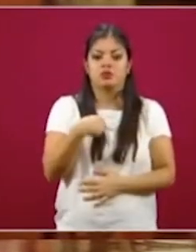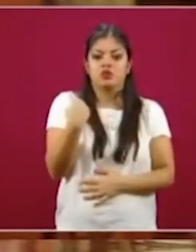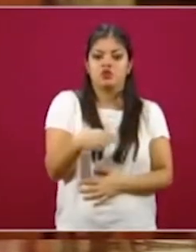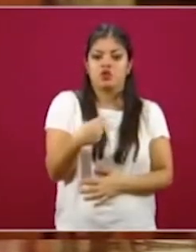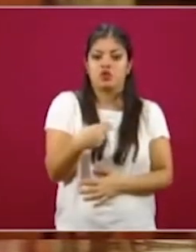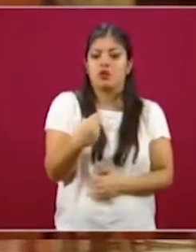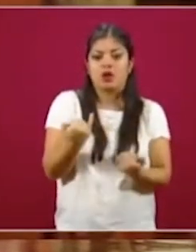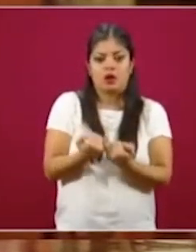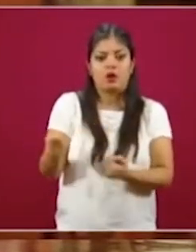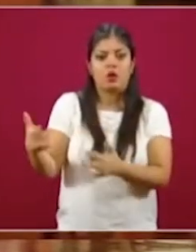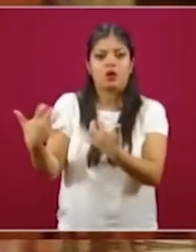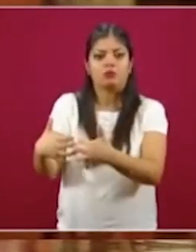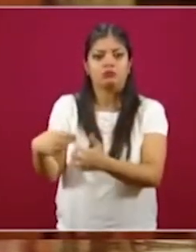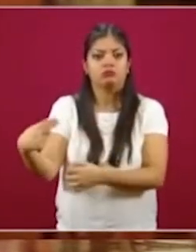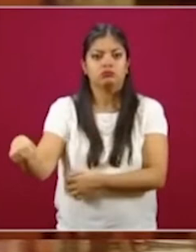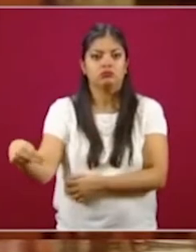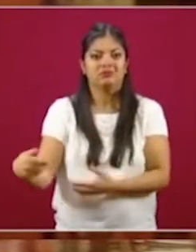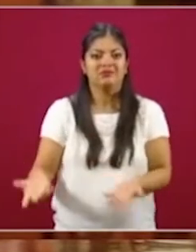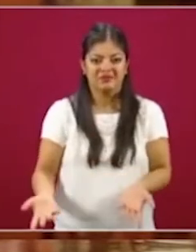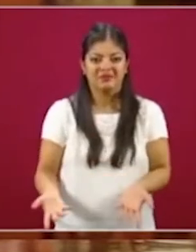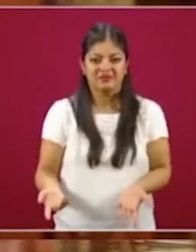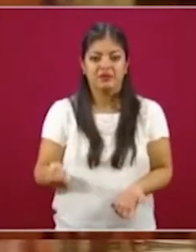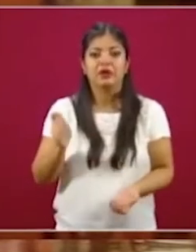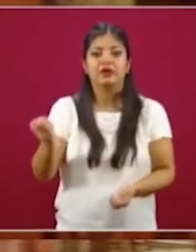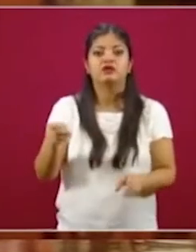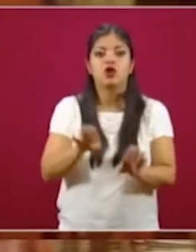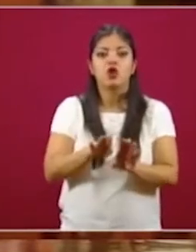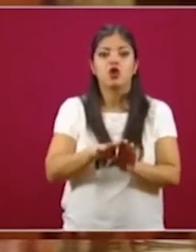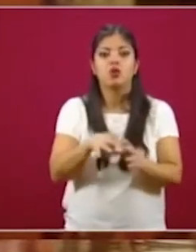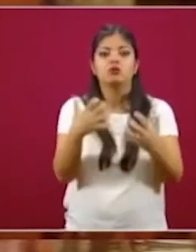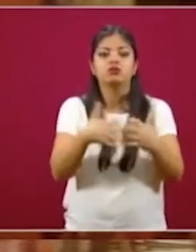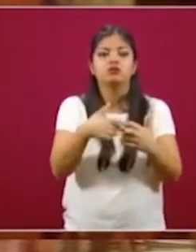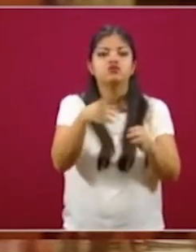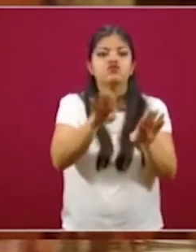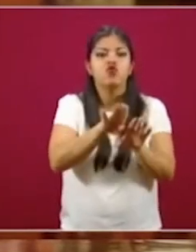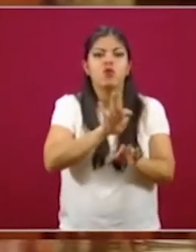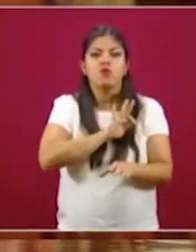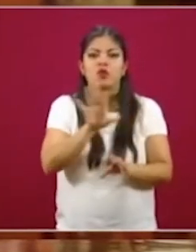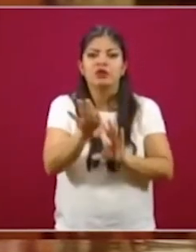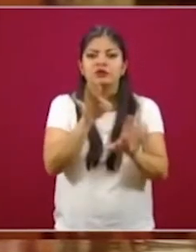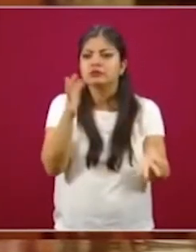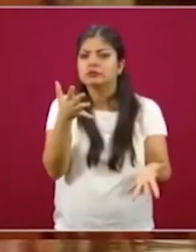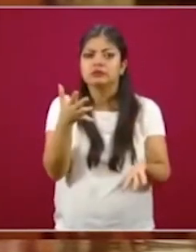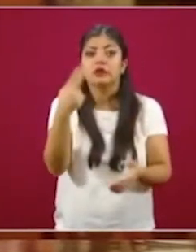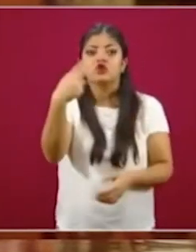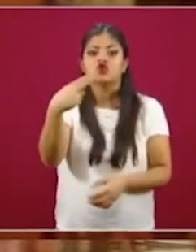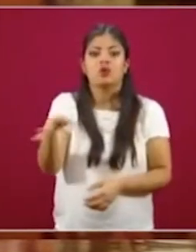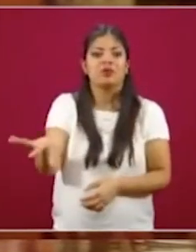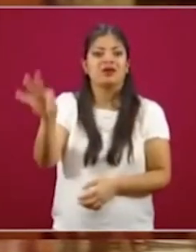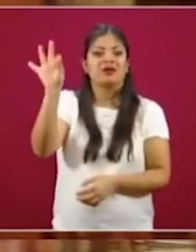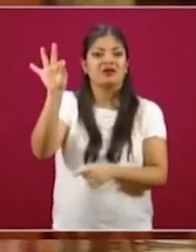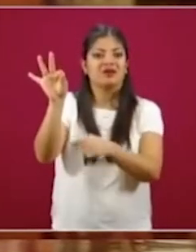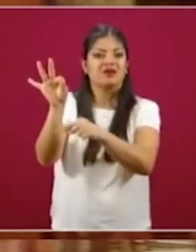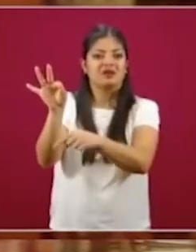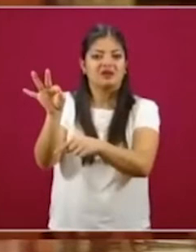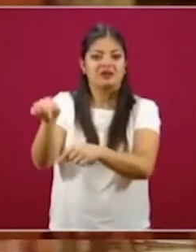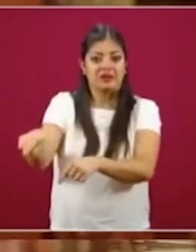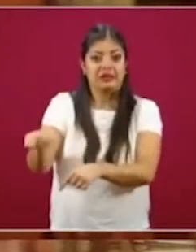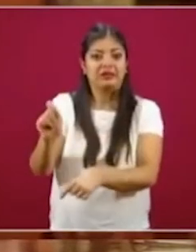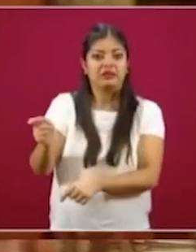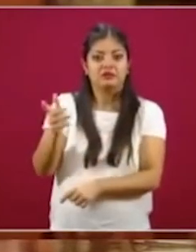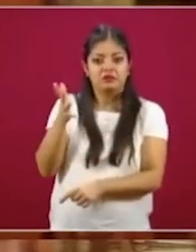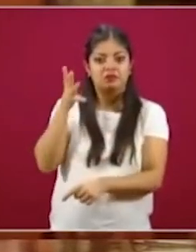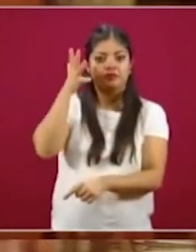y en un determinado momento es el medio de identificar a estas empresas, a estas pequeñas empresas y es el medio de hacerlas trascender